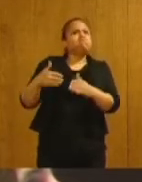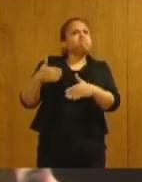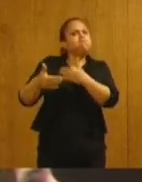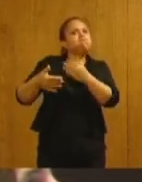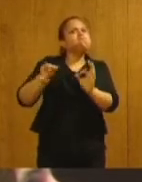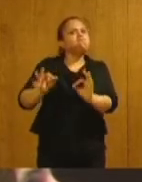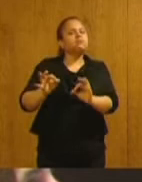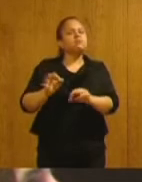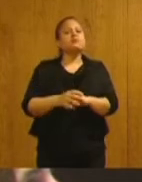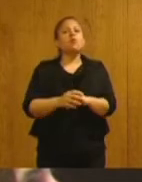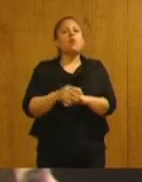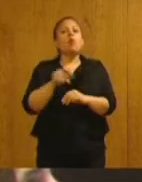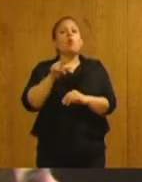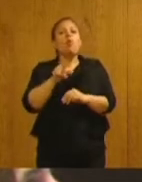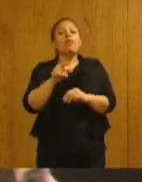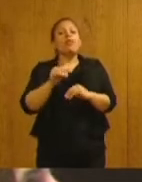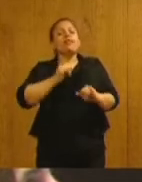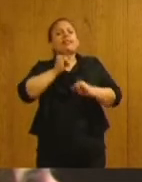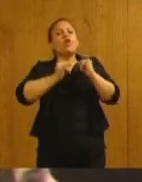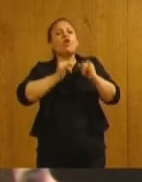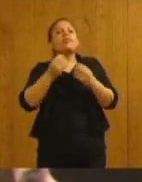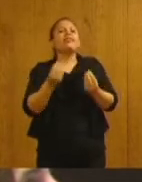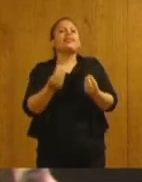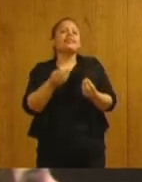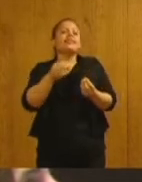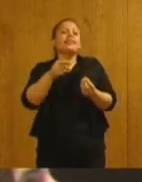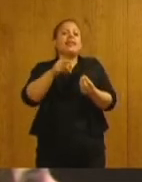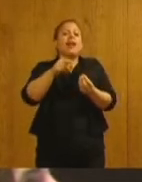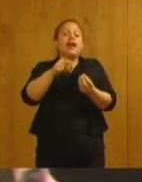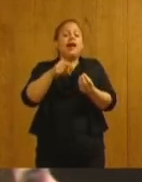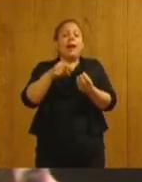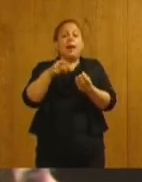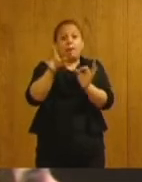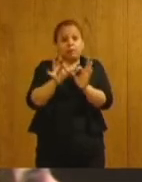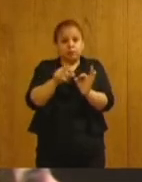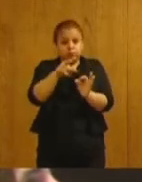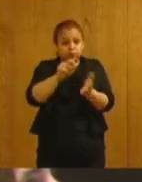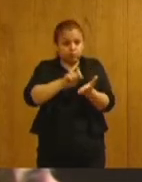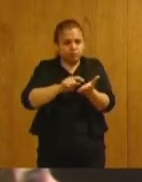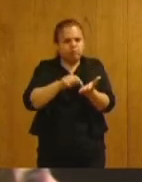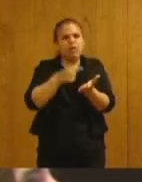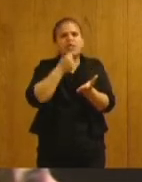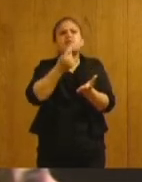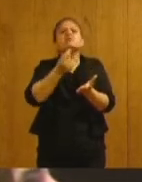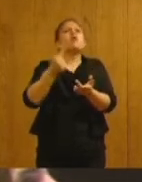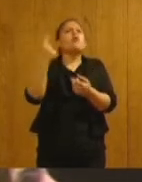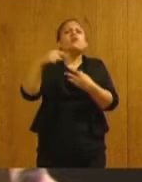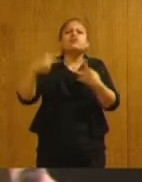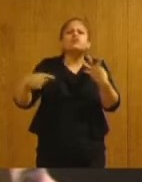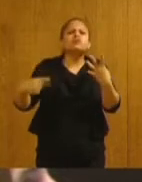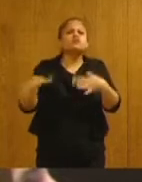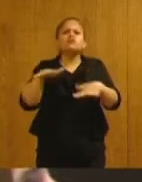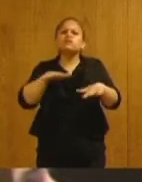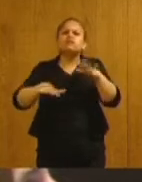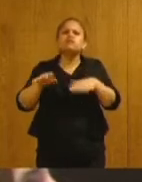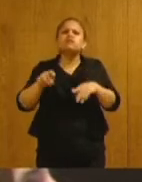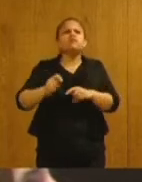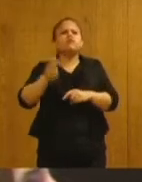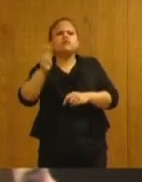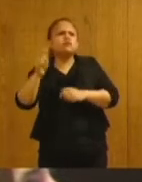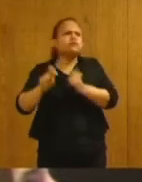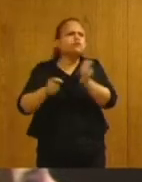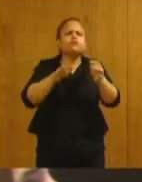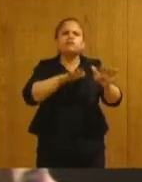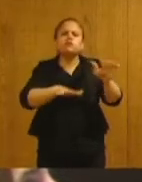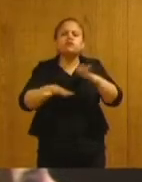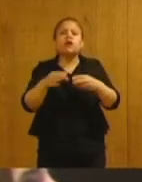Presidente, múltiples gestiones, y cuando hace referencia a esas múltiples gestiones, tiene que ver con todas estas medidas que he escuchado, inclusive,